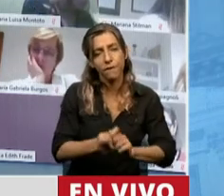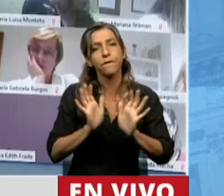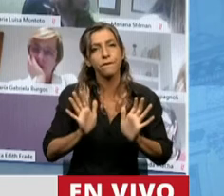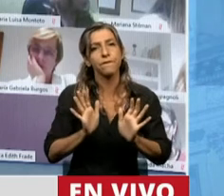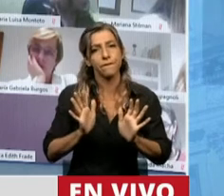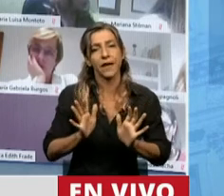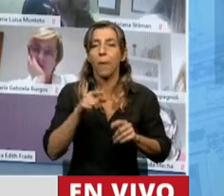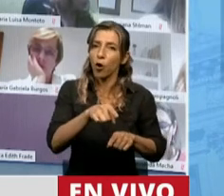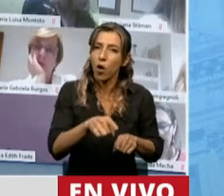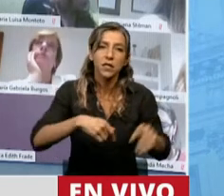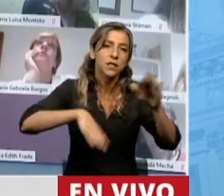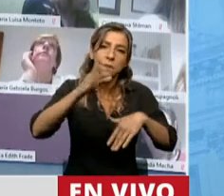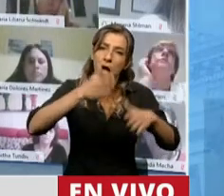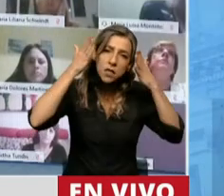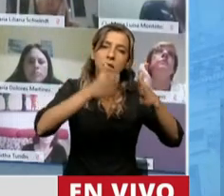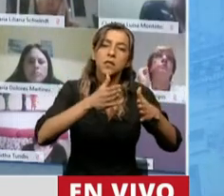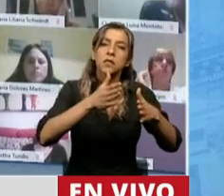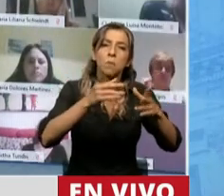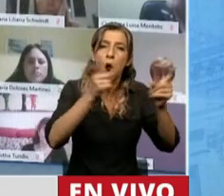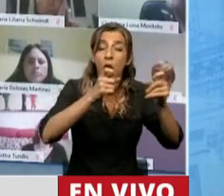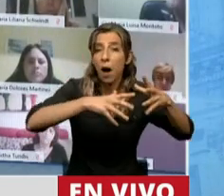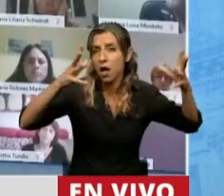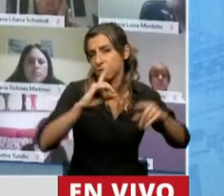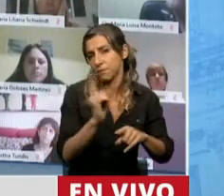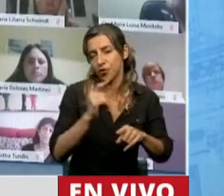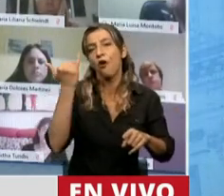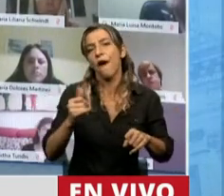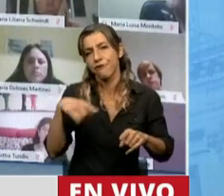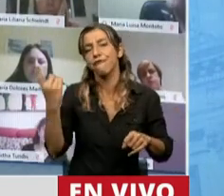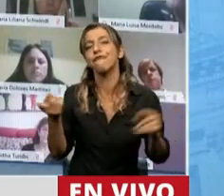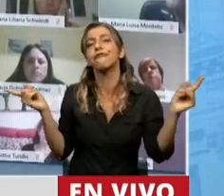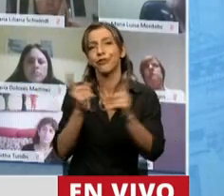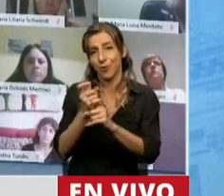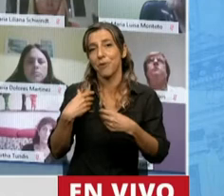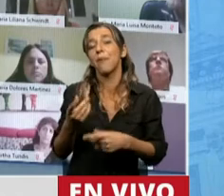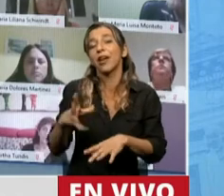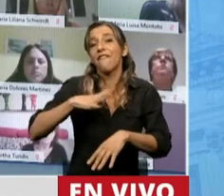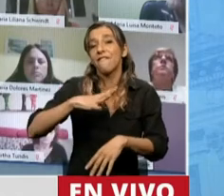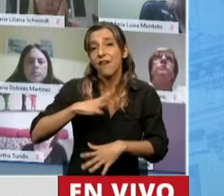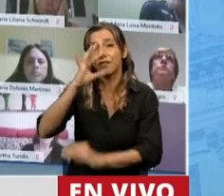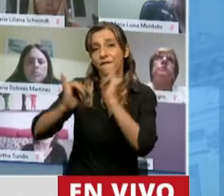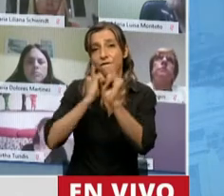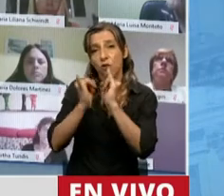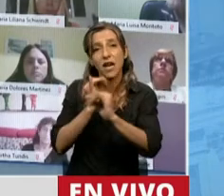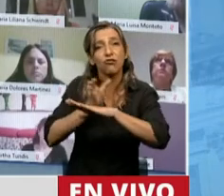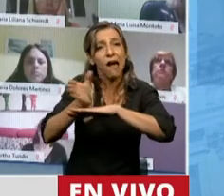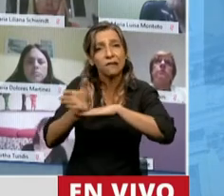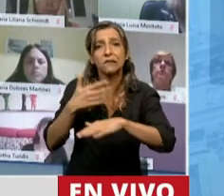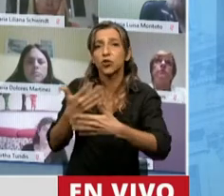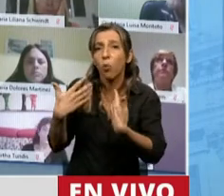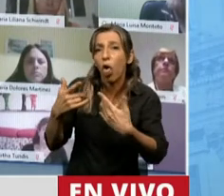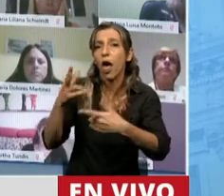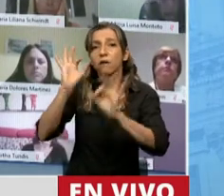está ahí el foco del problema. Estos problemas de gestión se resuelven también con acceso a la información por parte de la ciudadanía